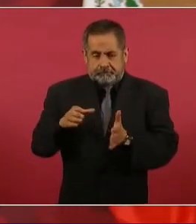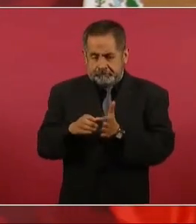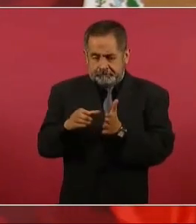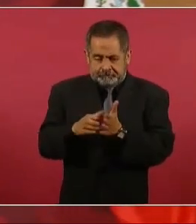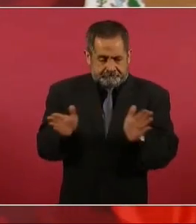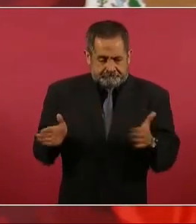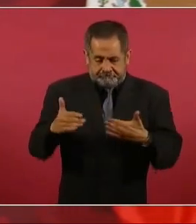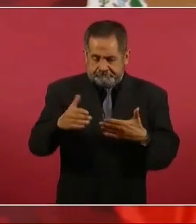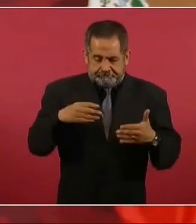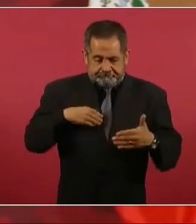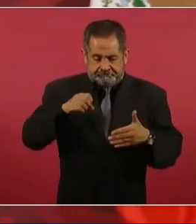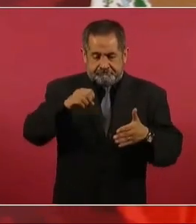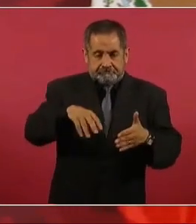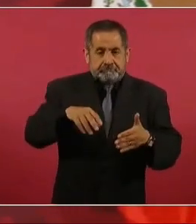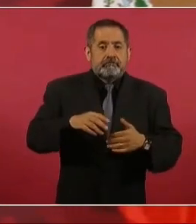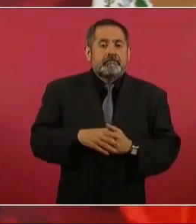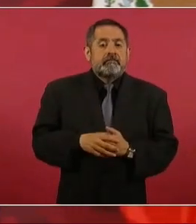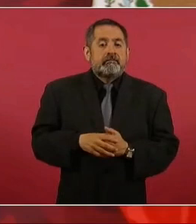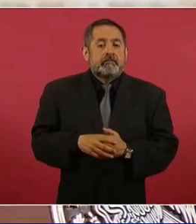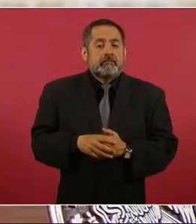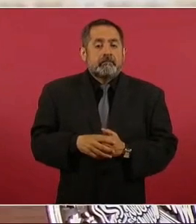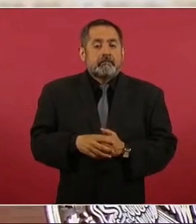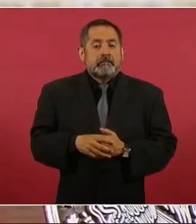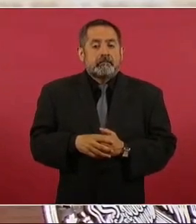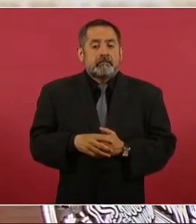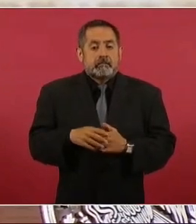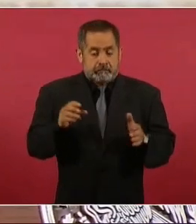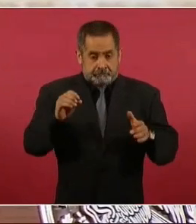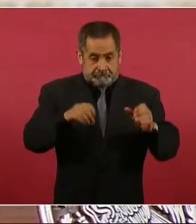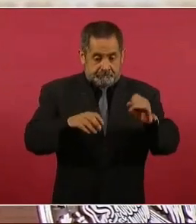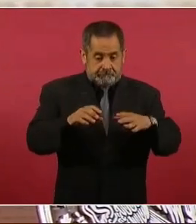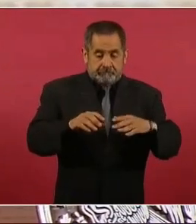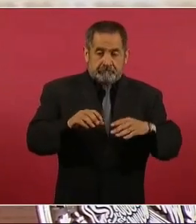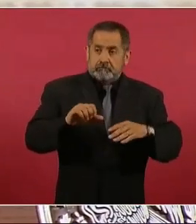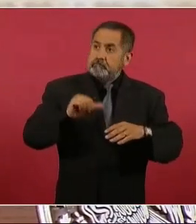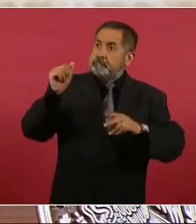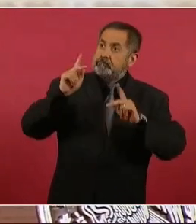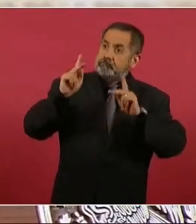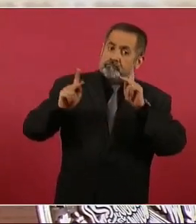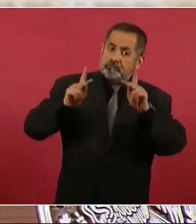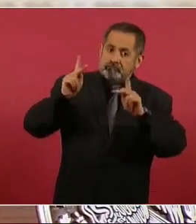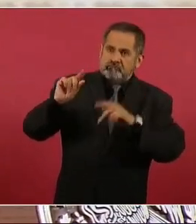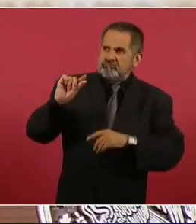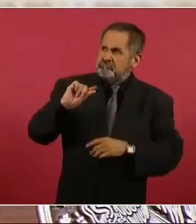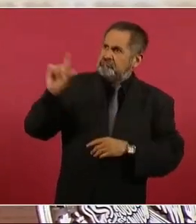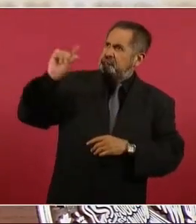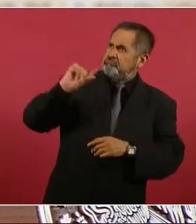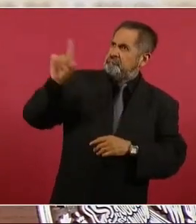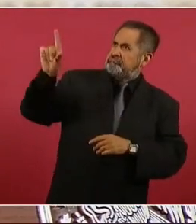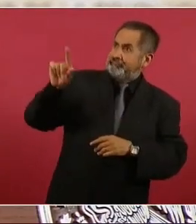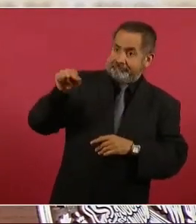guardo para que cuando llegan visitantes distinguidos